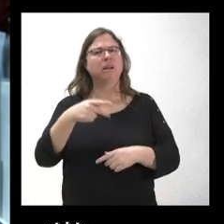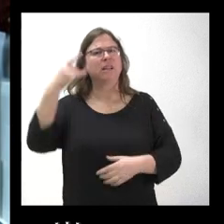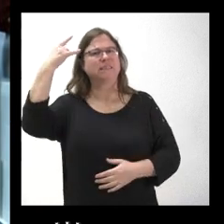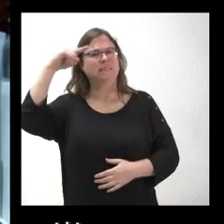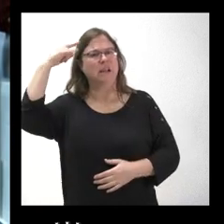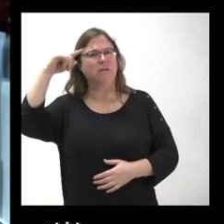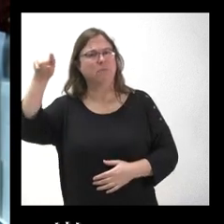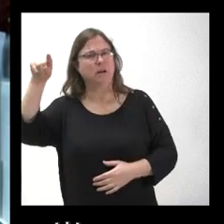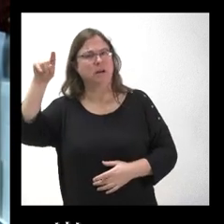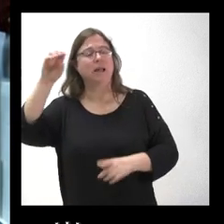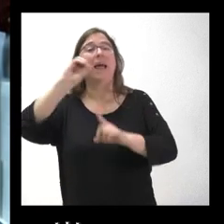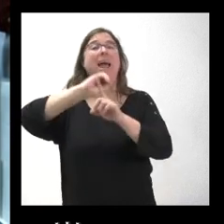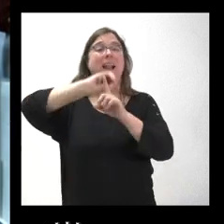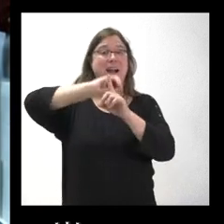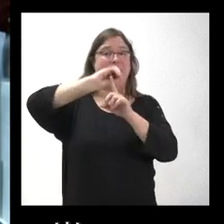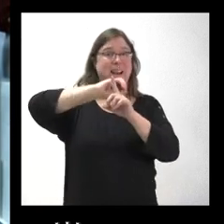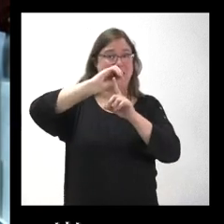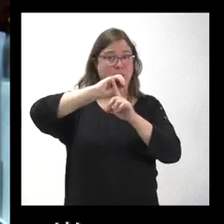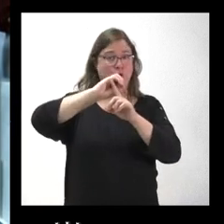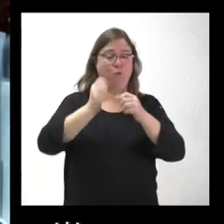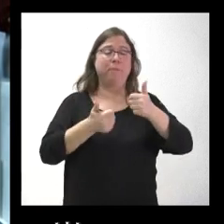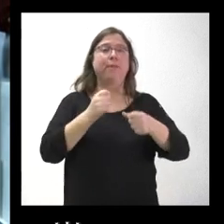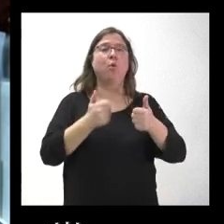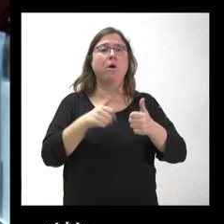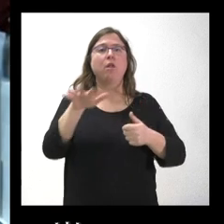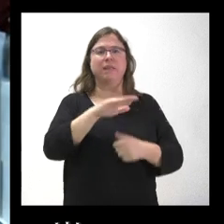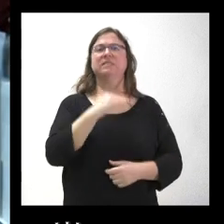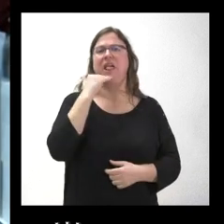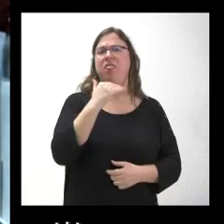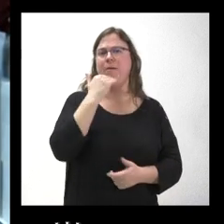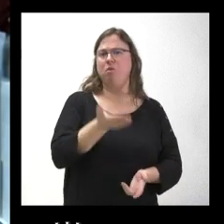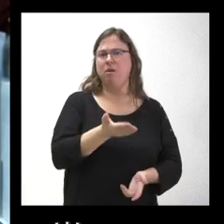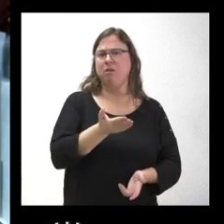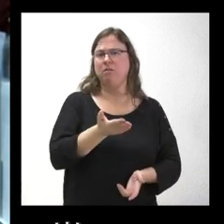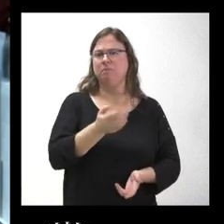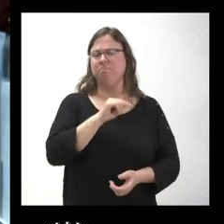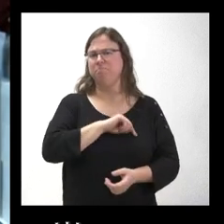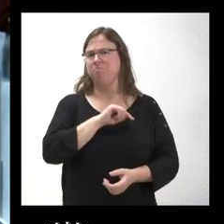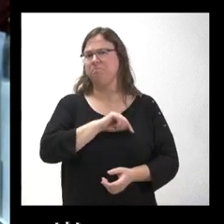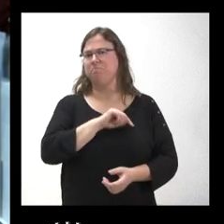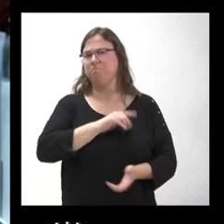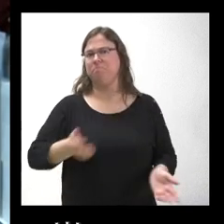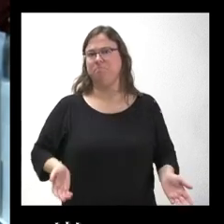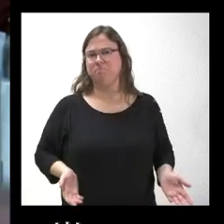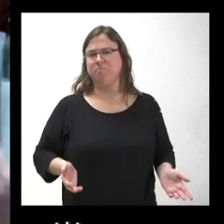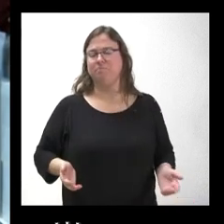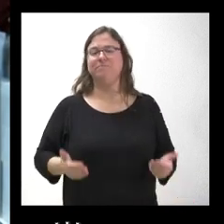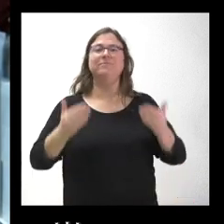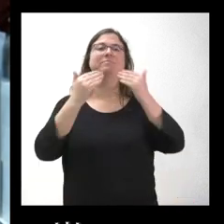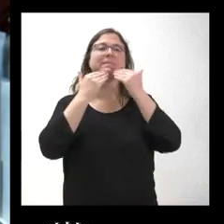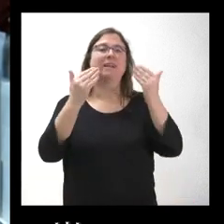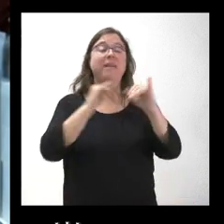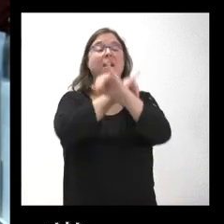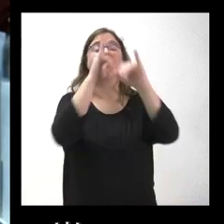cuando el grado de videojuegos se imparte en Zamora. No sé si tiene una explicación de ese tema. Muchas gracias y feliz